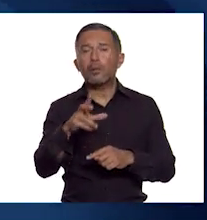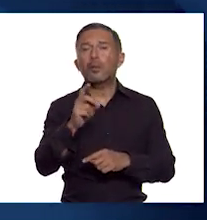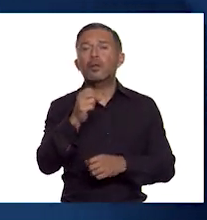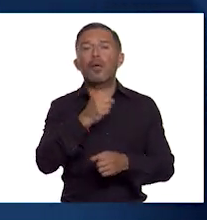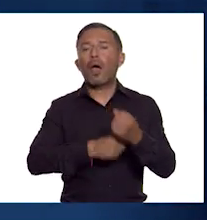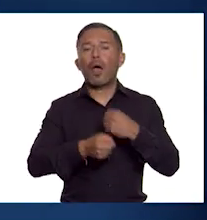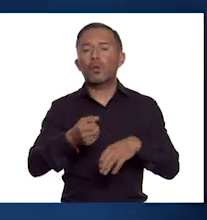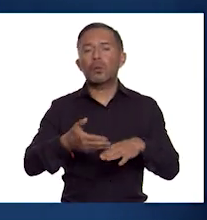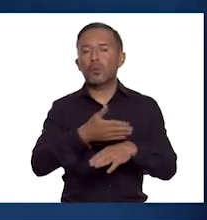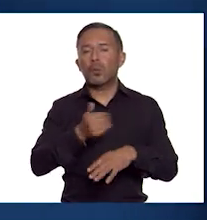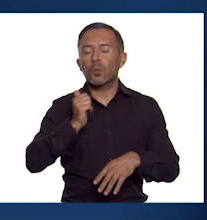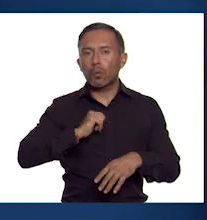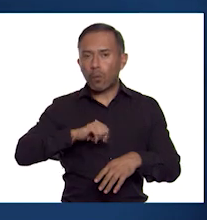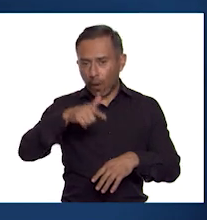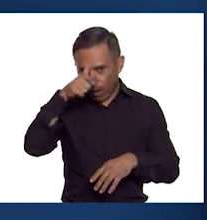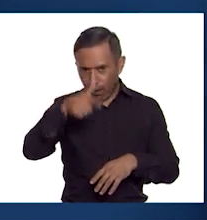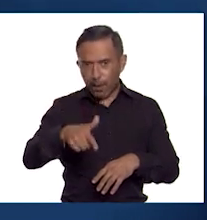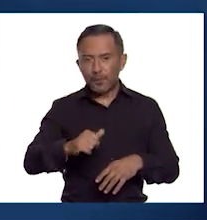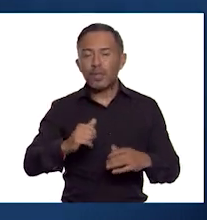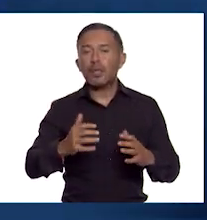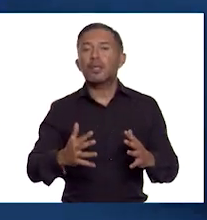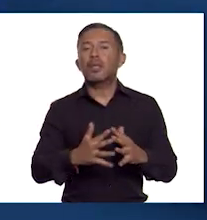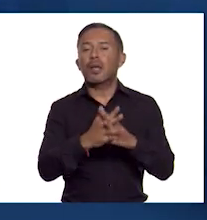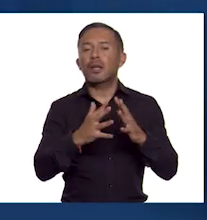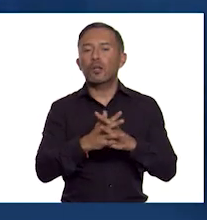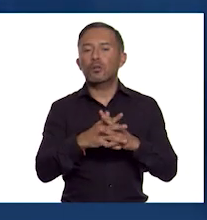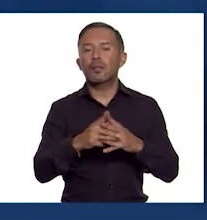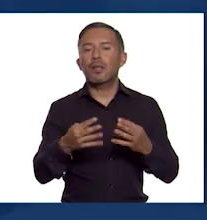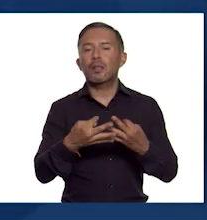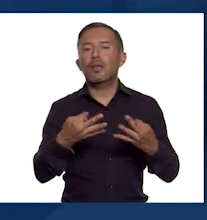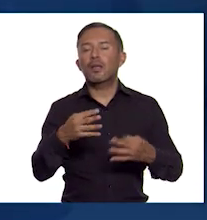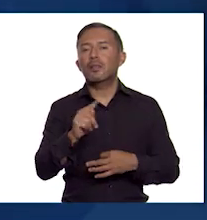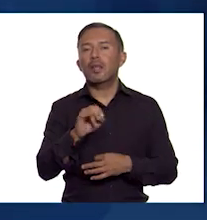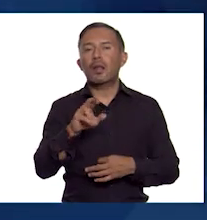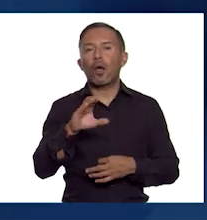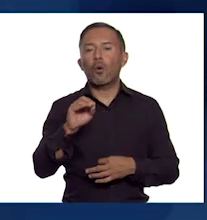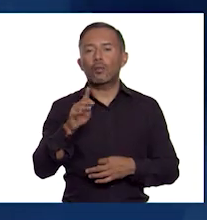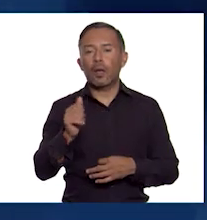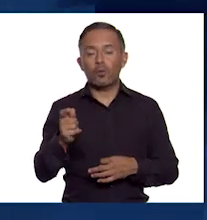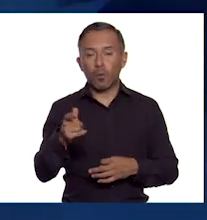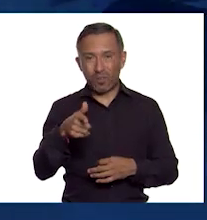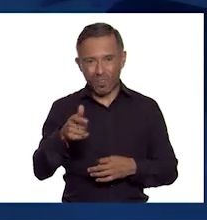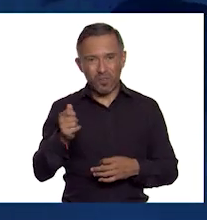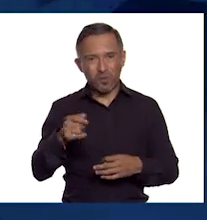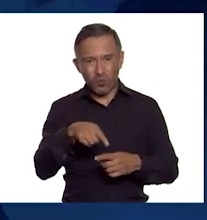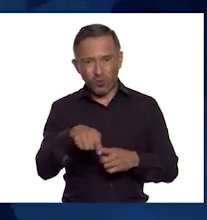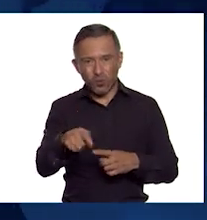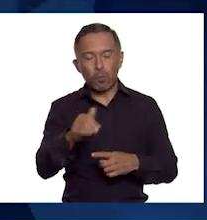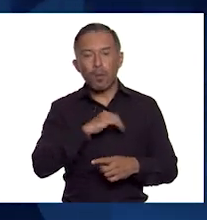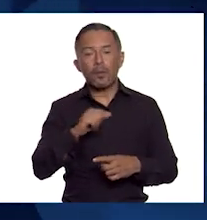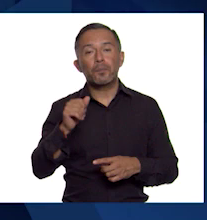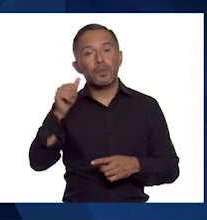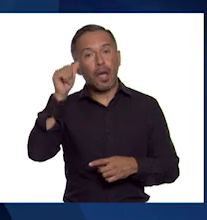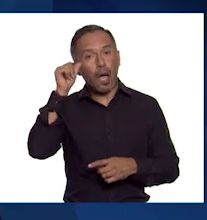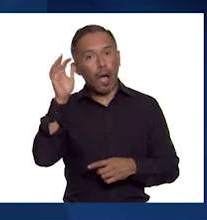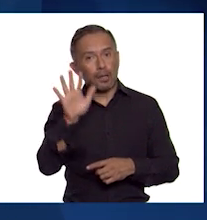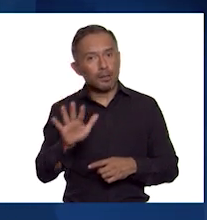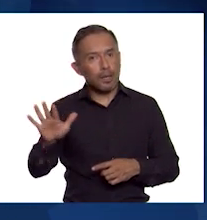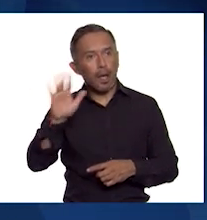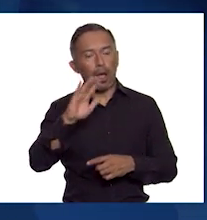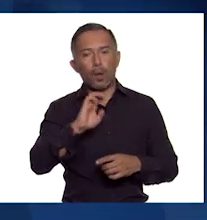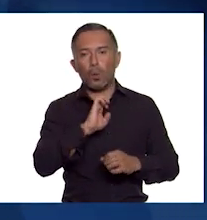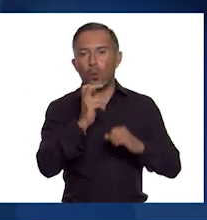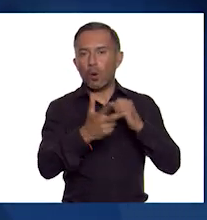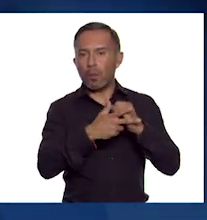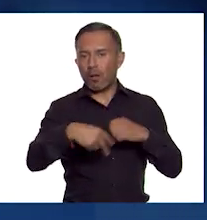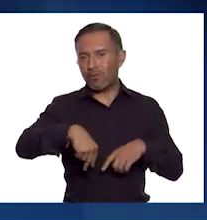años los guerreros de terracota. La ruta de la seda era una vía de transporte entre Asia y Europa y se abrió hace